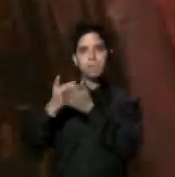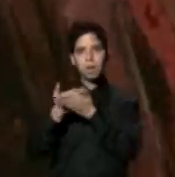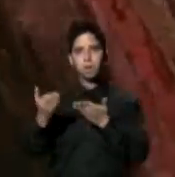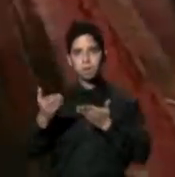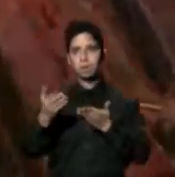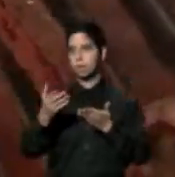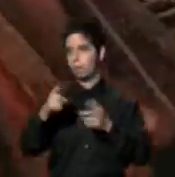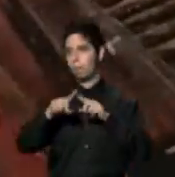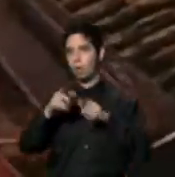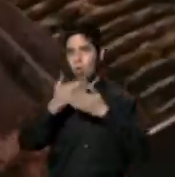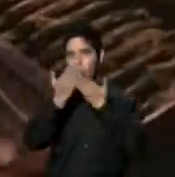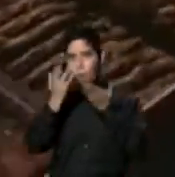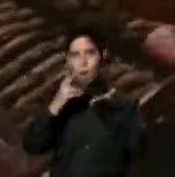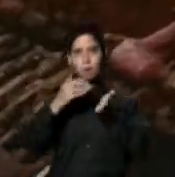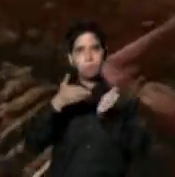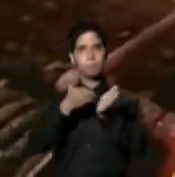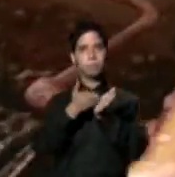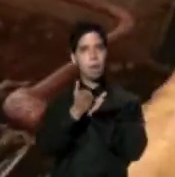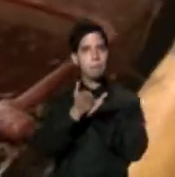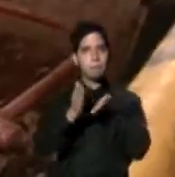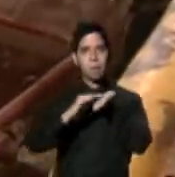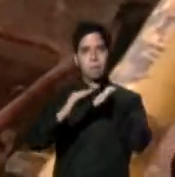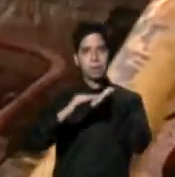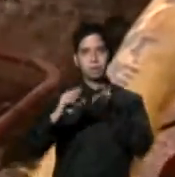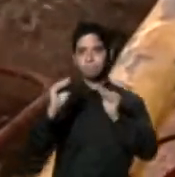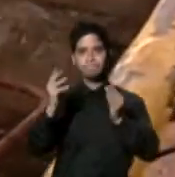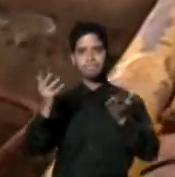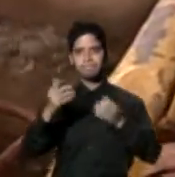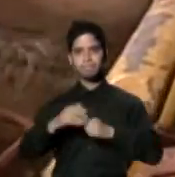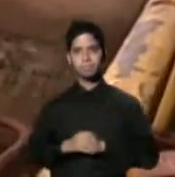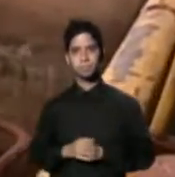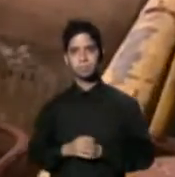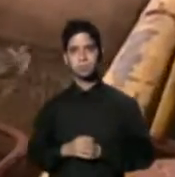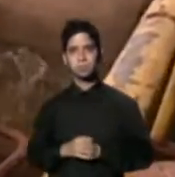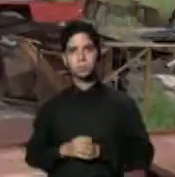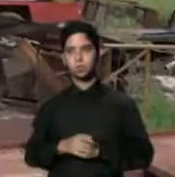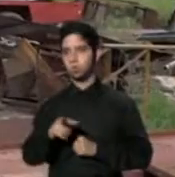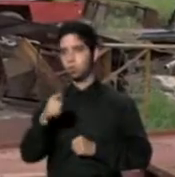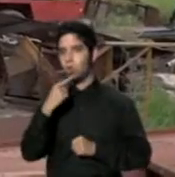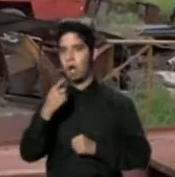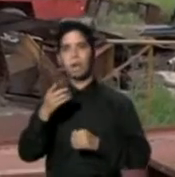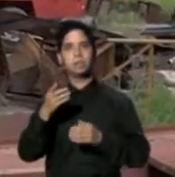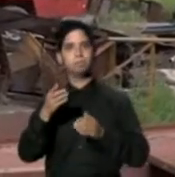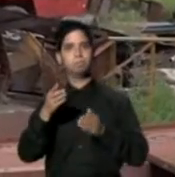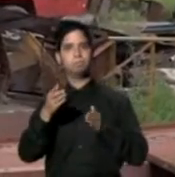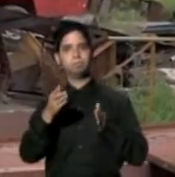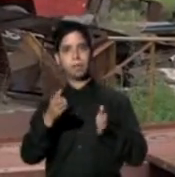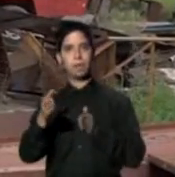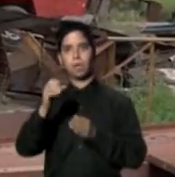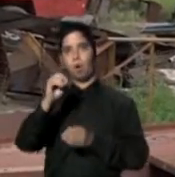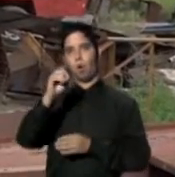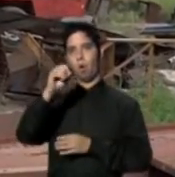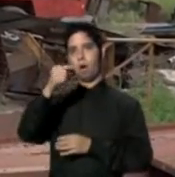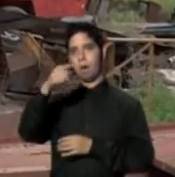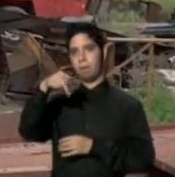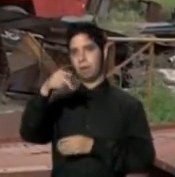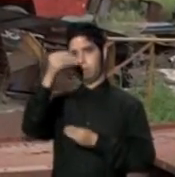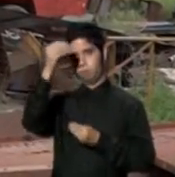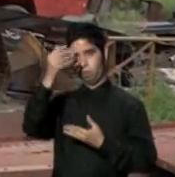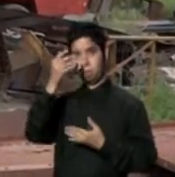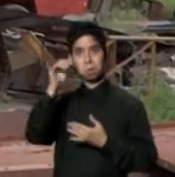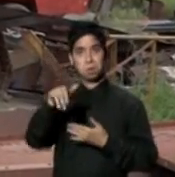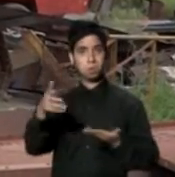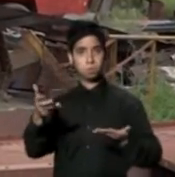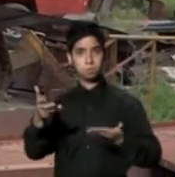mirar alrededor no hay ni siquiera un otro que es requisito de OGP que identifique qué obras se están realizando dentro de la estructura central Coloso. Me llama la